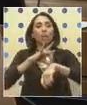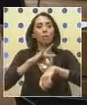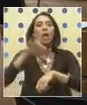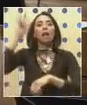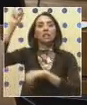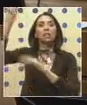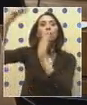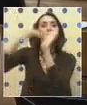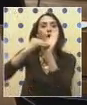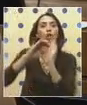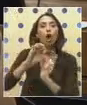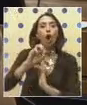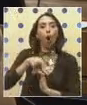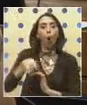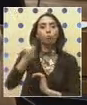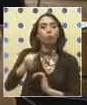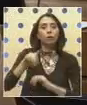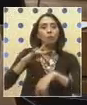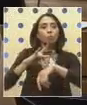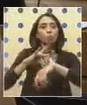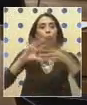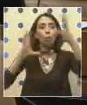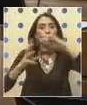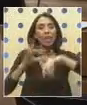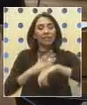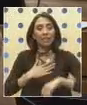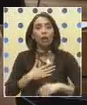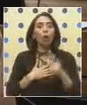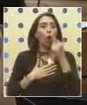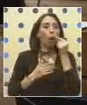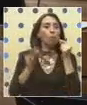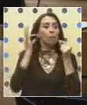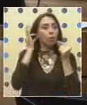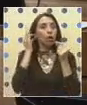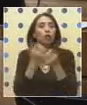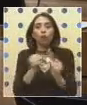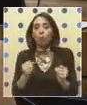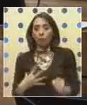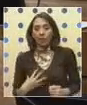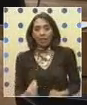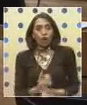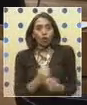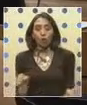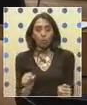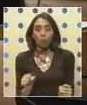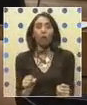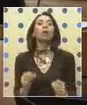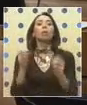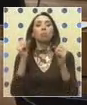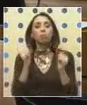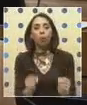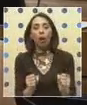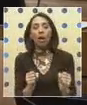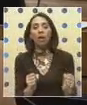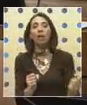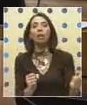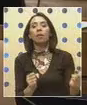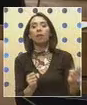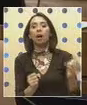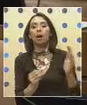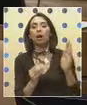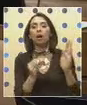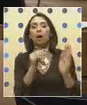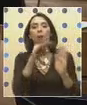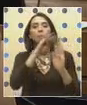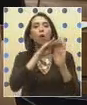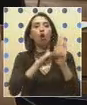forma las personas, hombres o mujeres, que sufren de infertilidad tengan la posibilidad efectiva de acceder a una codificación de